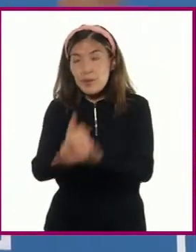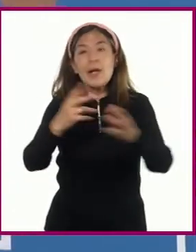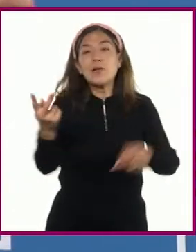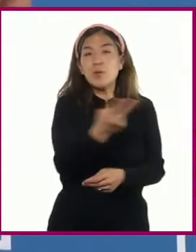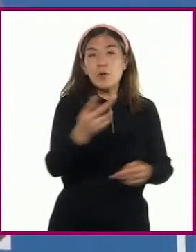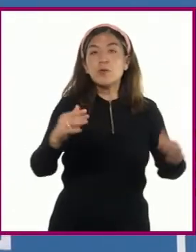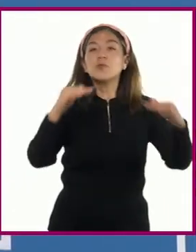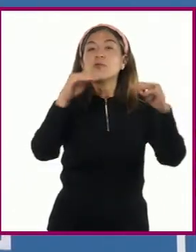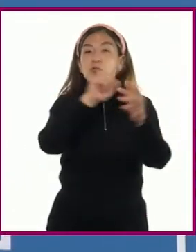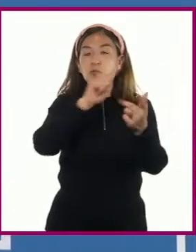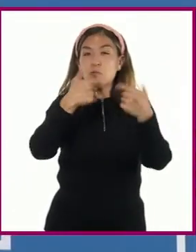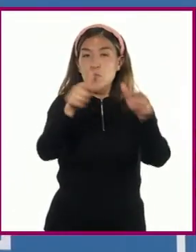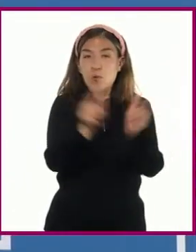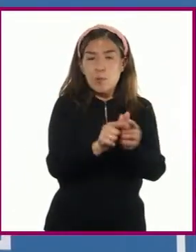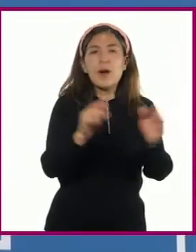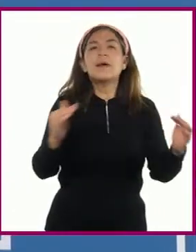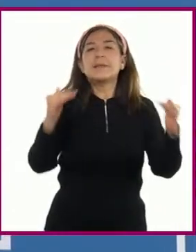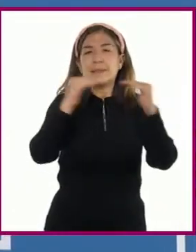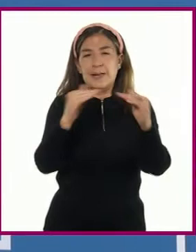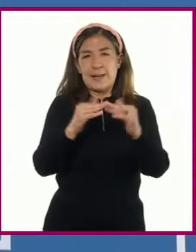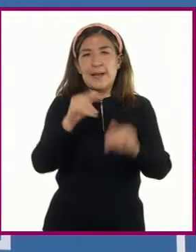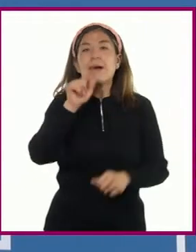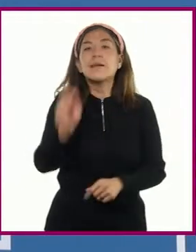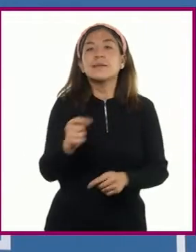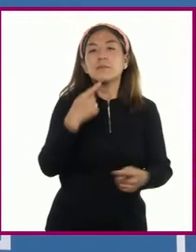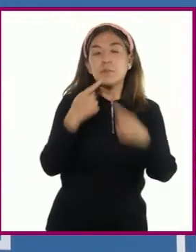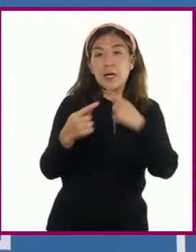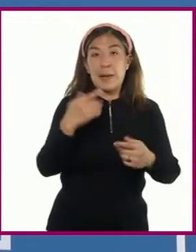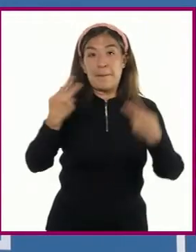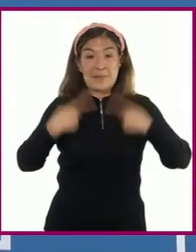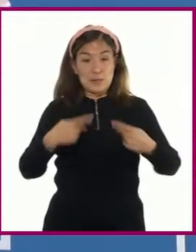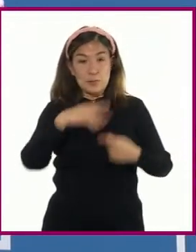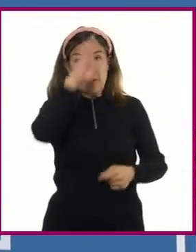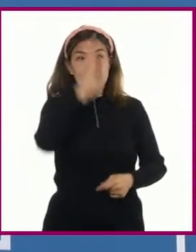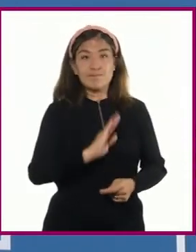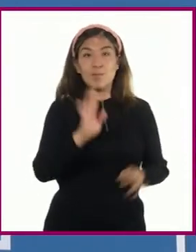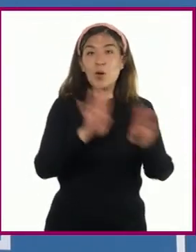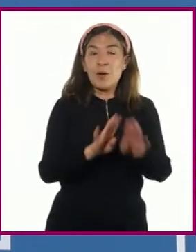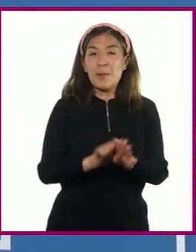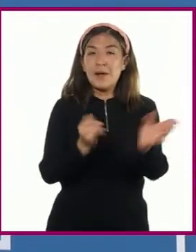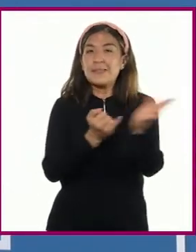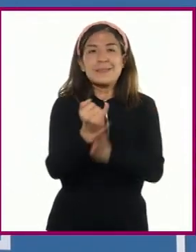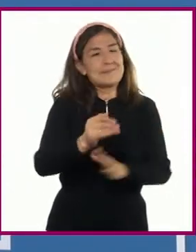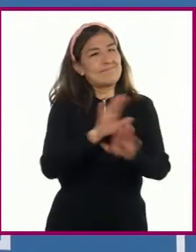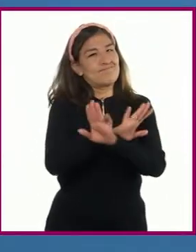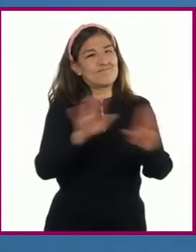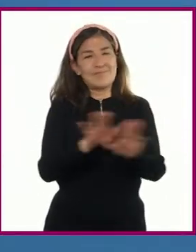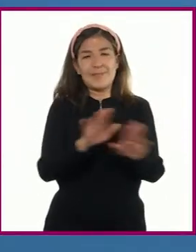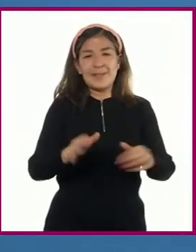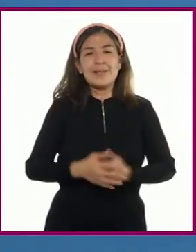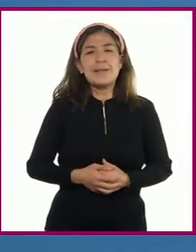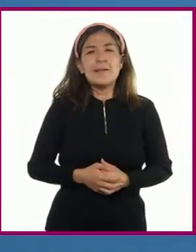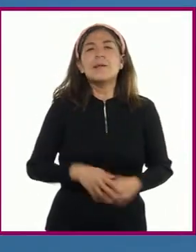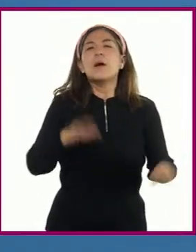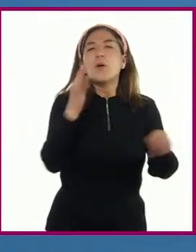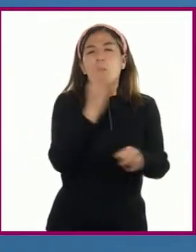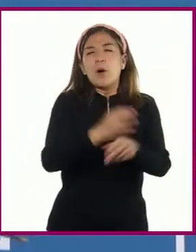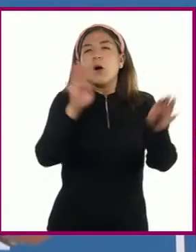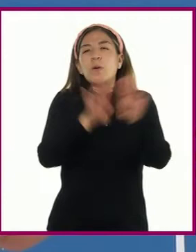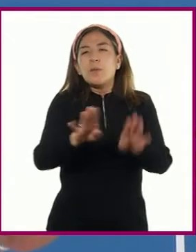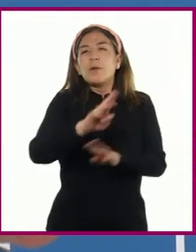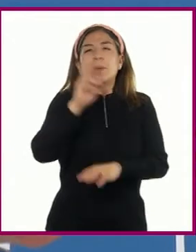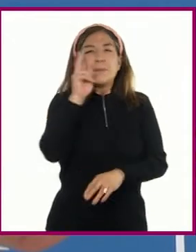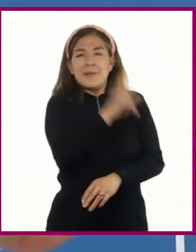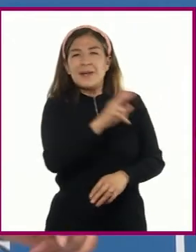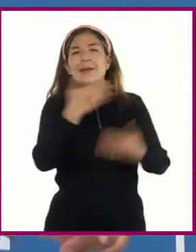estará en manos de las y los afectados, no del mediador. Para reflexionar y comprender un poco más del